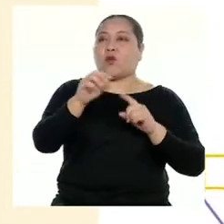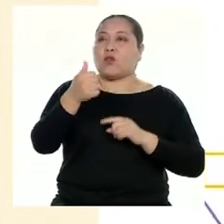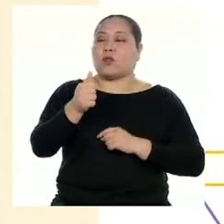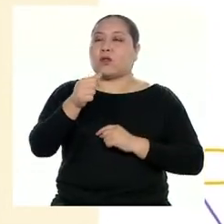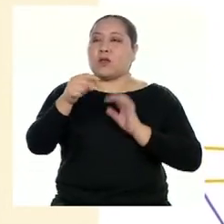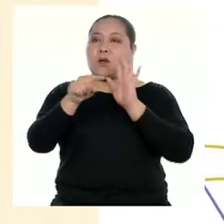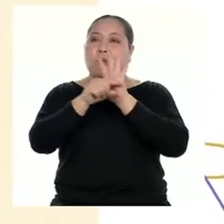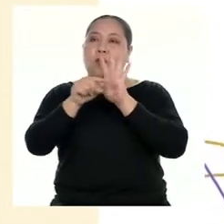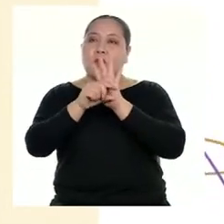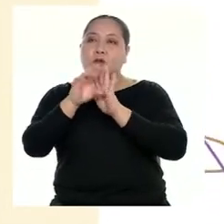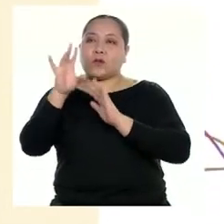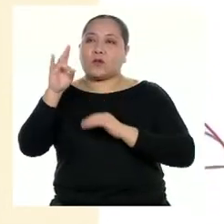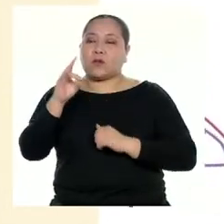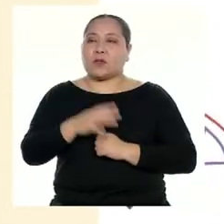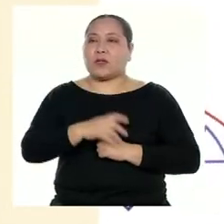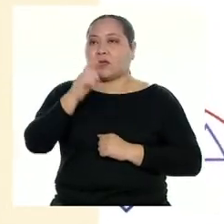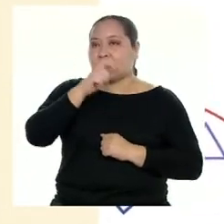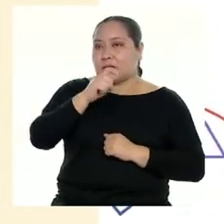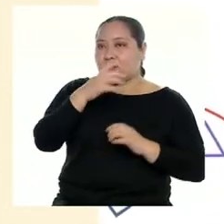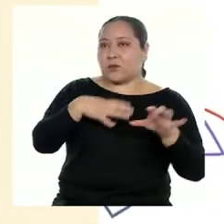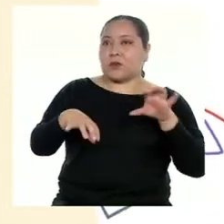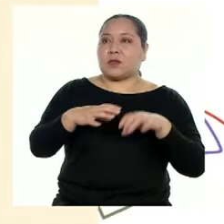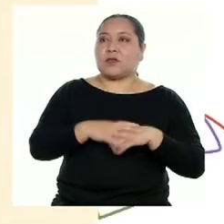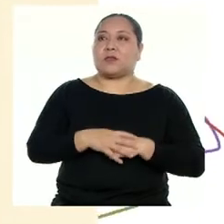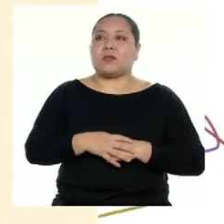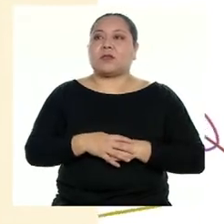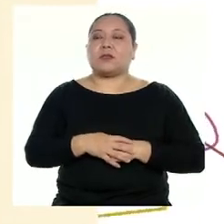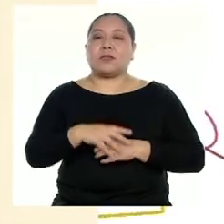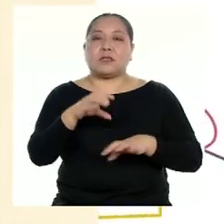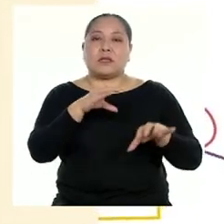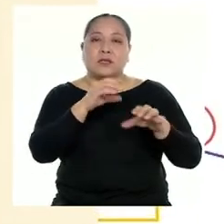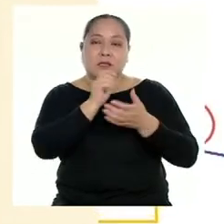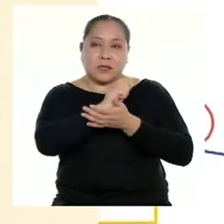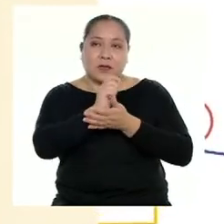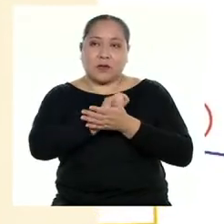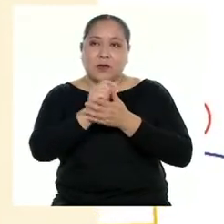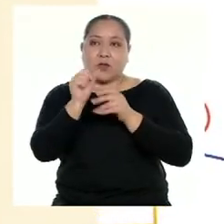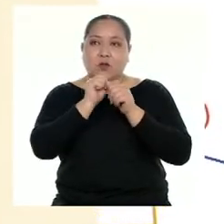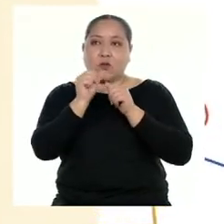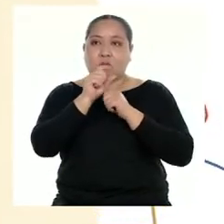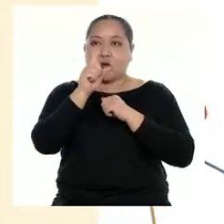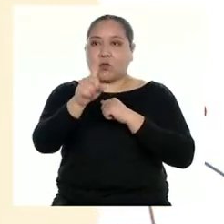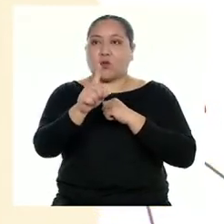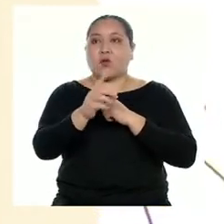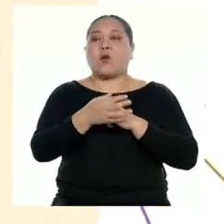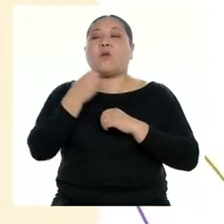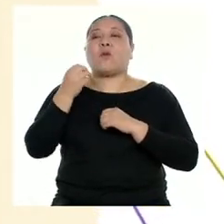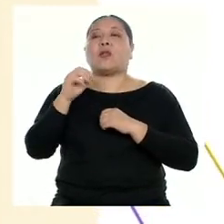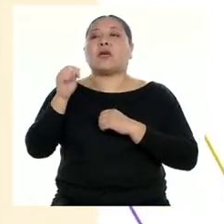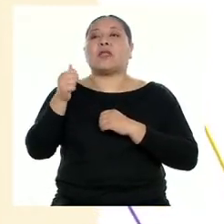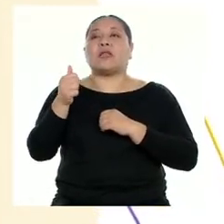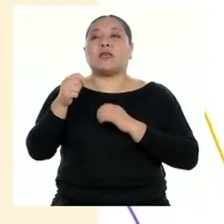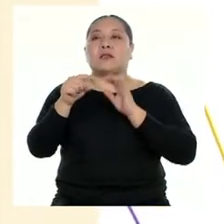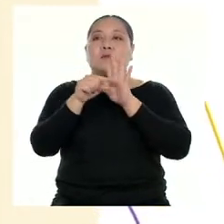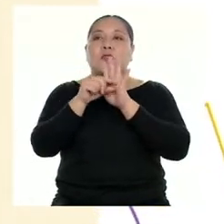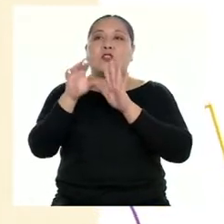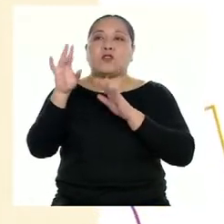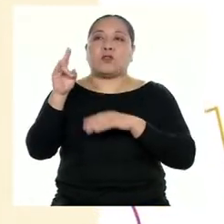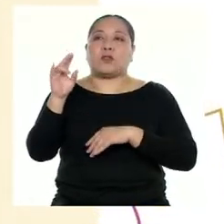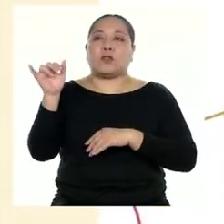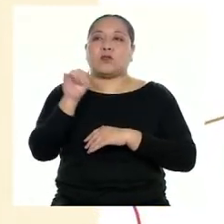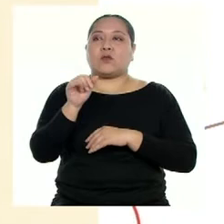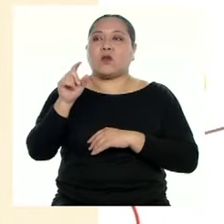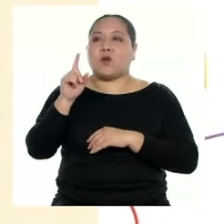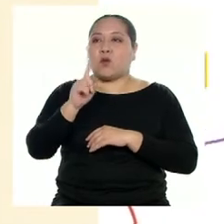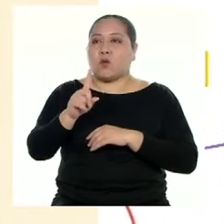menos 7 lo que tenemos que hacer es escribir el número 1 porque 10 a la menos 7 es igual a